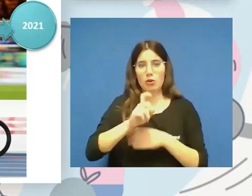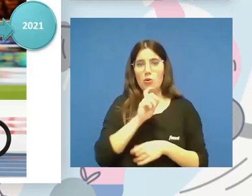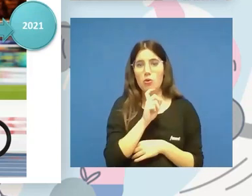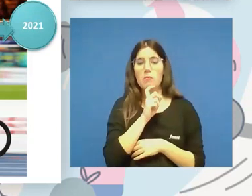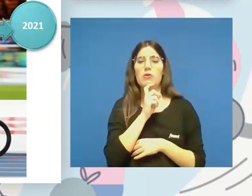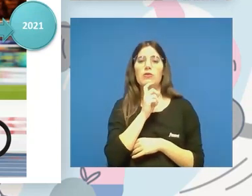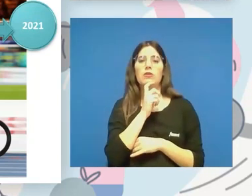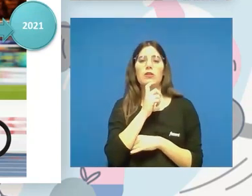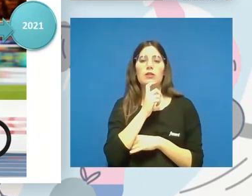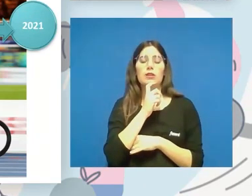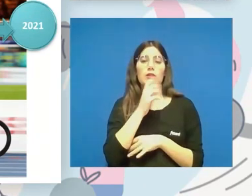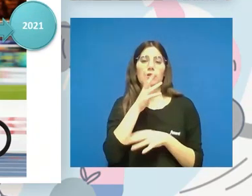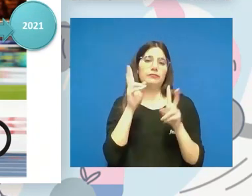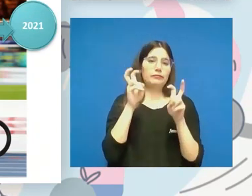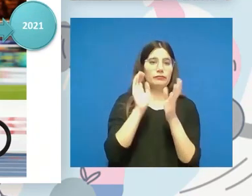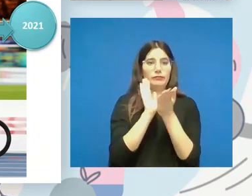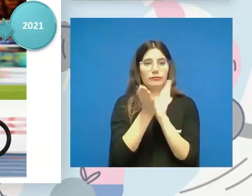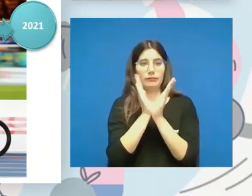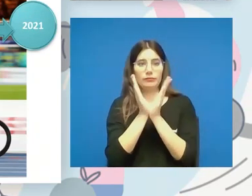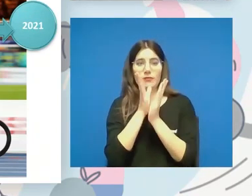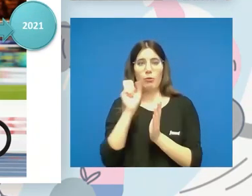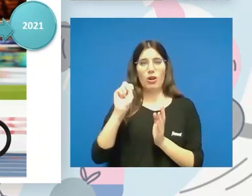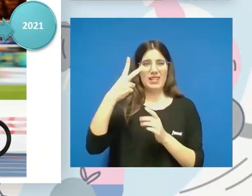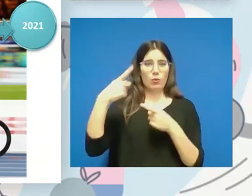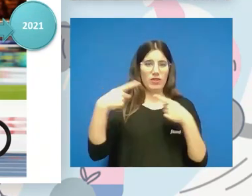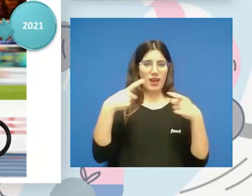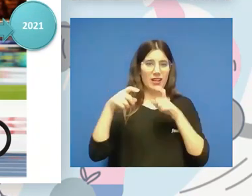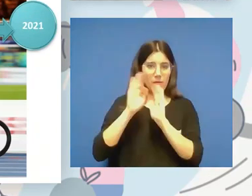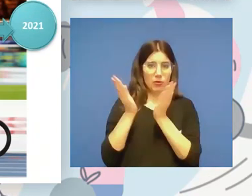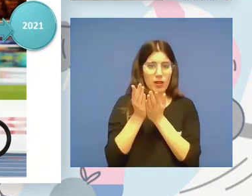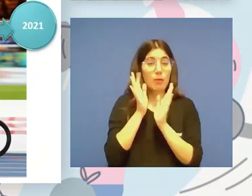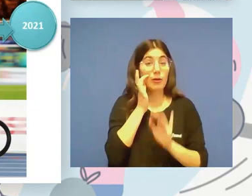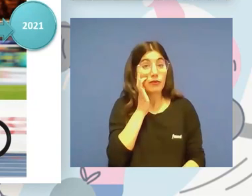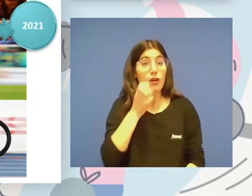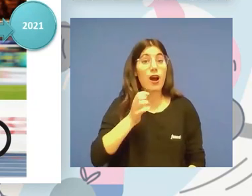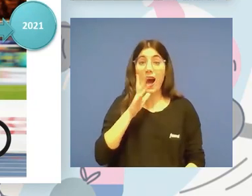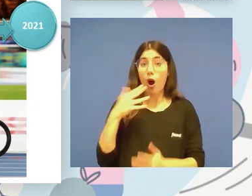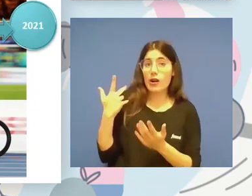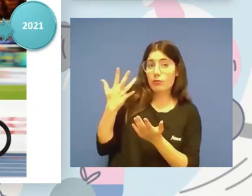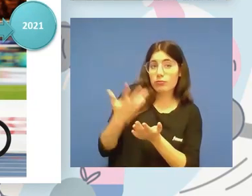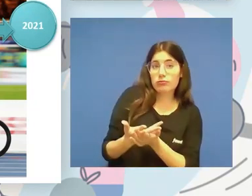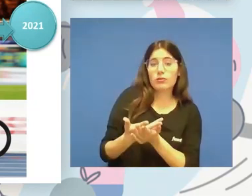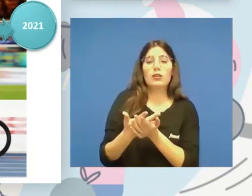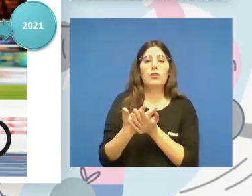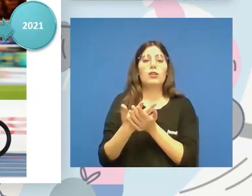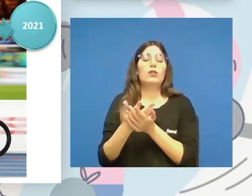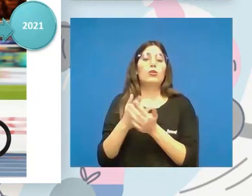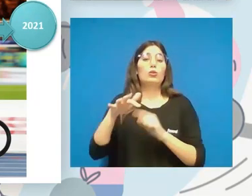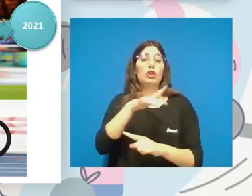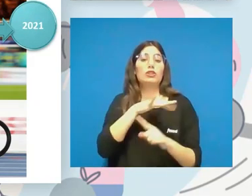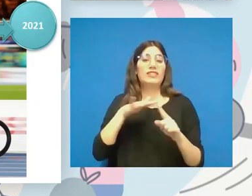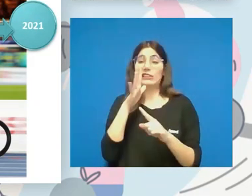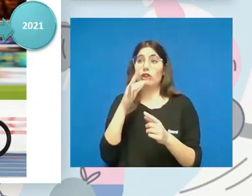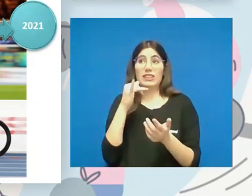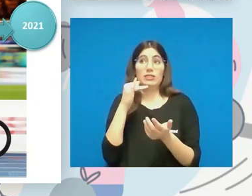entorno de rehabilitación postsegunda guerra mundial, etc. Pero hemos llegado a un contexto que es un banco de pruebas de desarrollo de tecnología, como os he